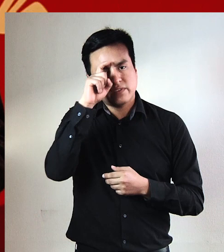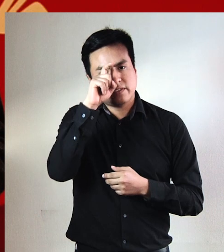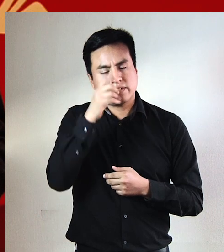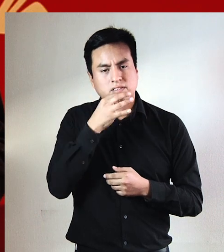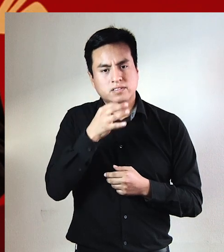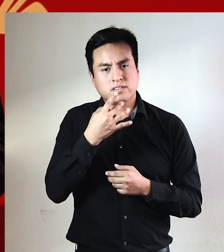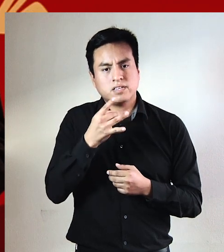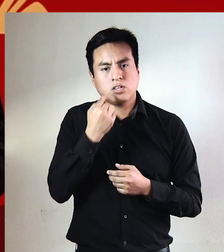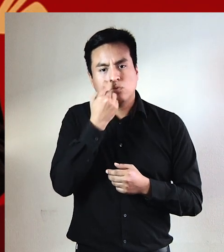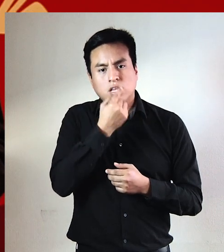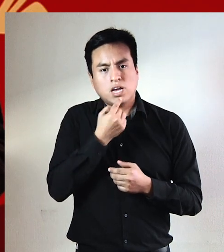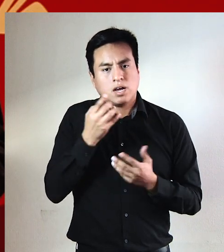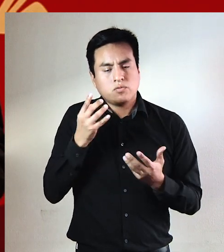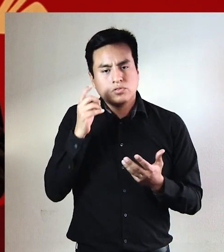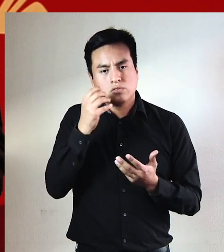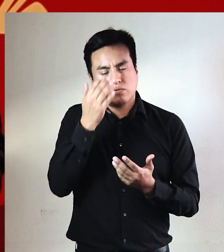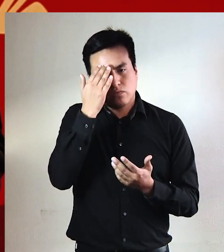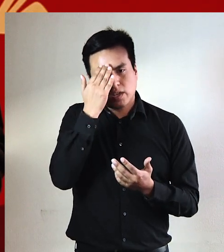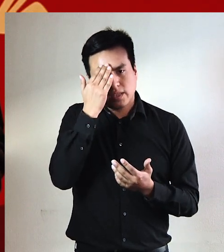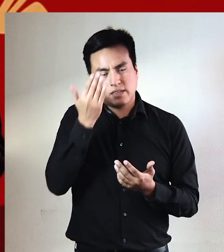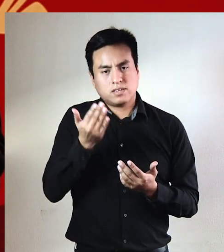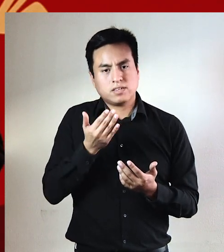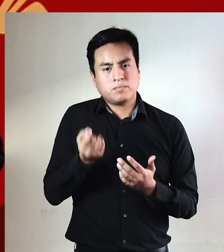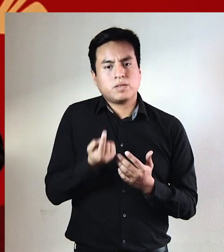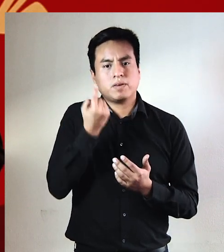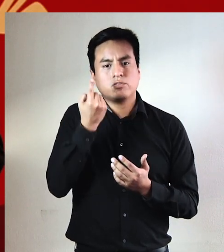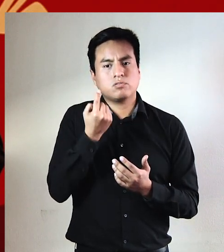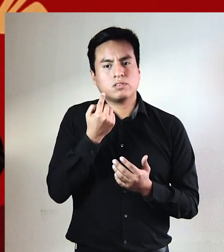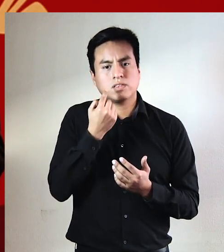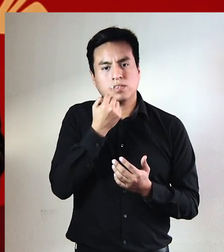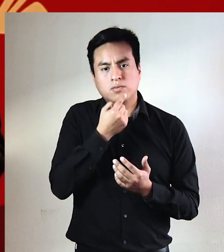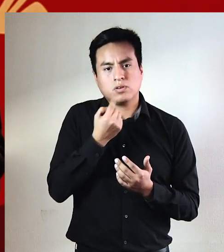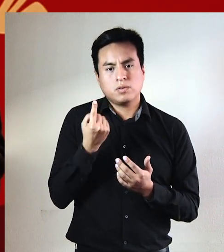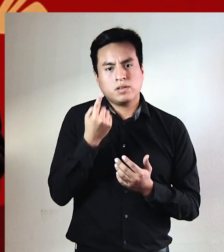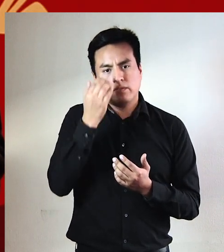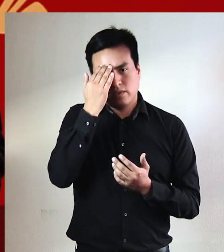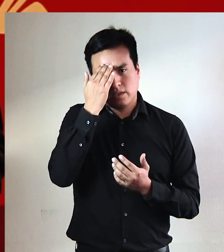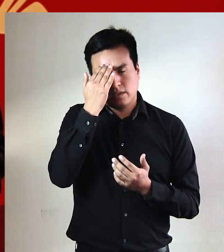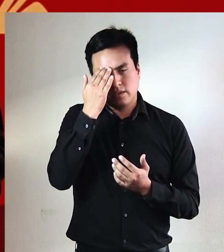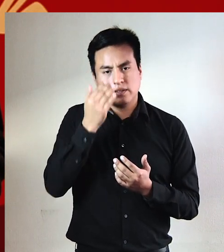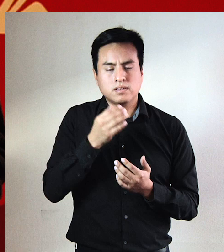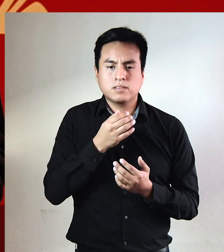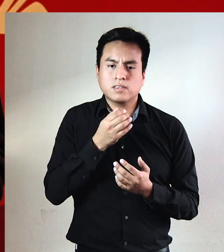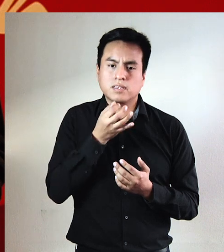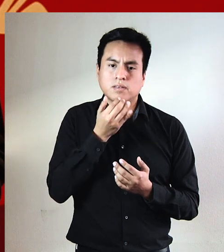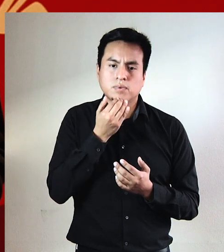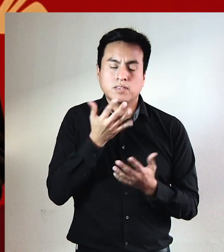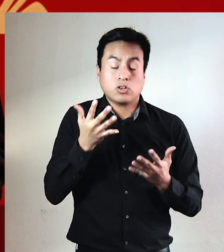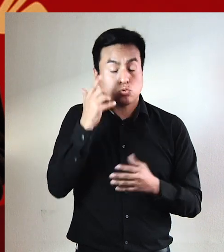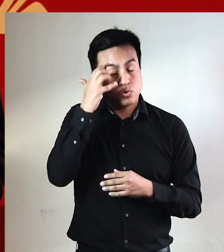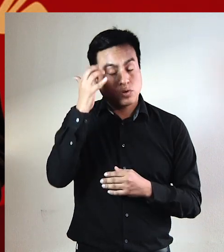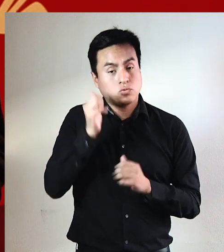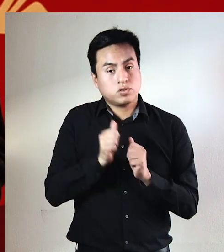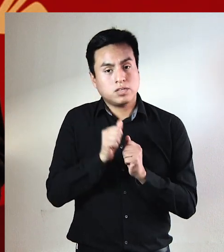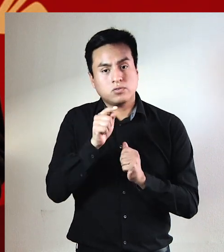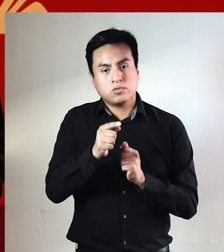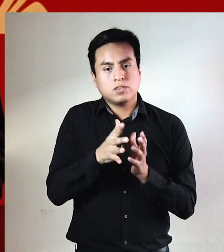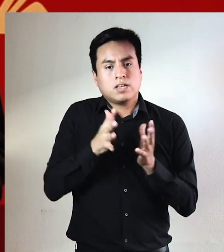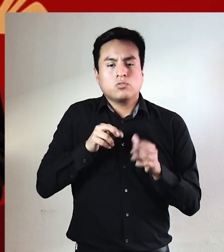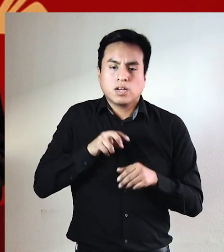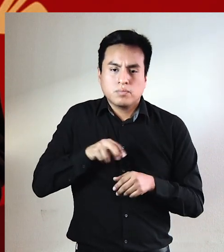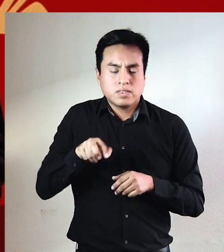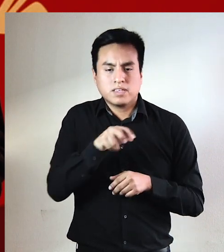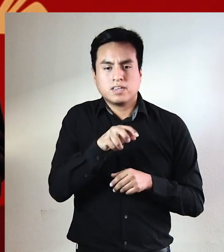difícil me resultará tocar tus labios y tus frentes que los primeros labios y la primera frente que encuentro. Tanto soñé contigo,